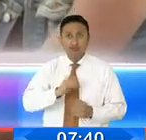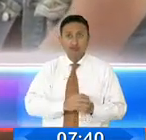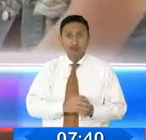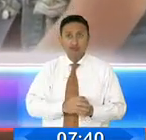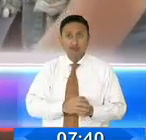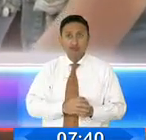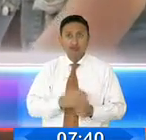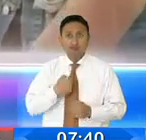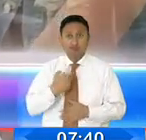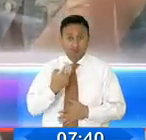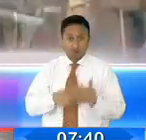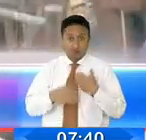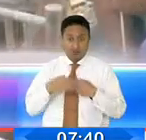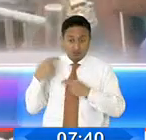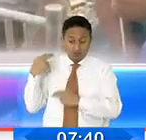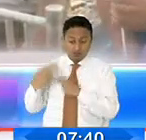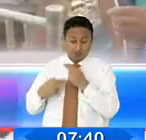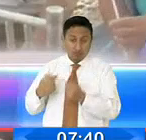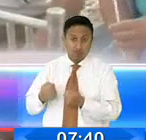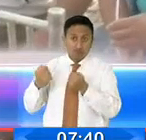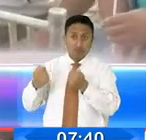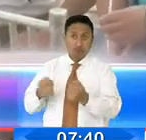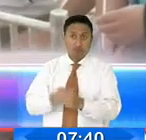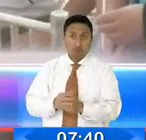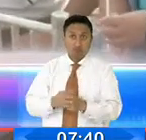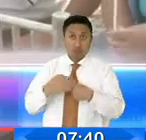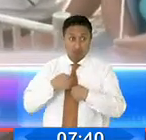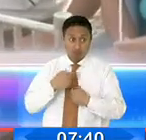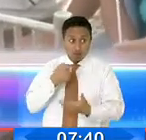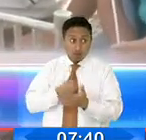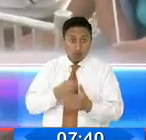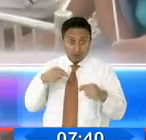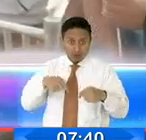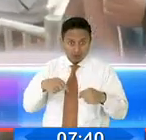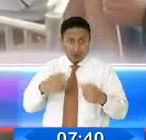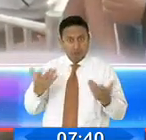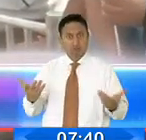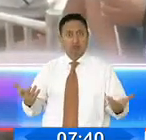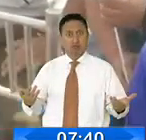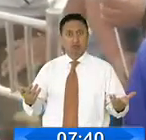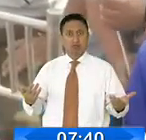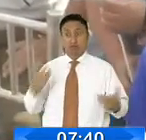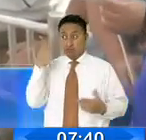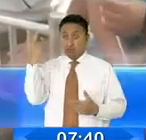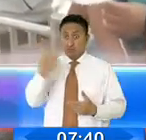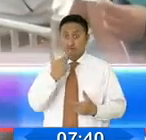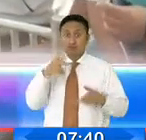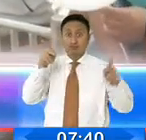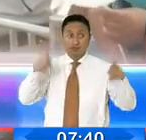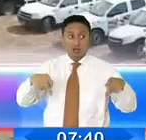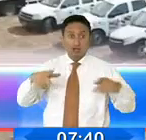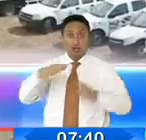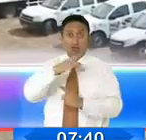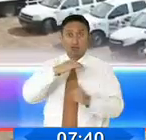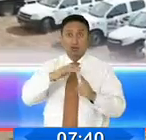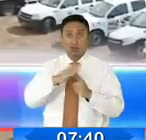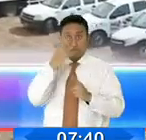herencia a nuestros hijos. Por ejemplo, yo sí me gustaría comprar un terrenito, una casita aquí. Se ve hermoso porque veo canchas, parques.